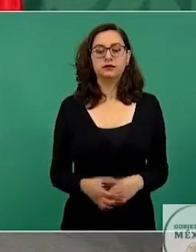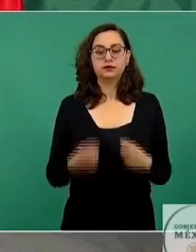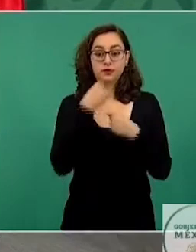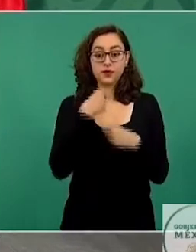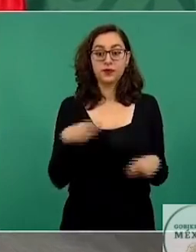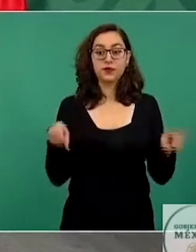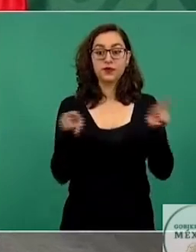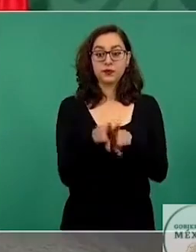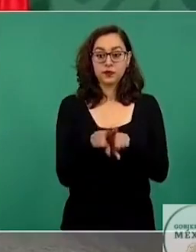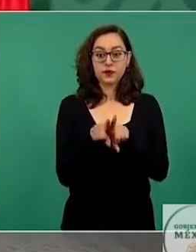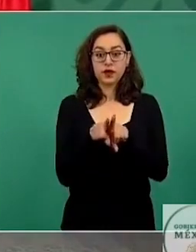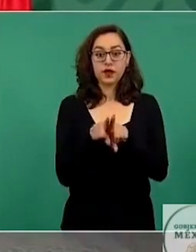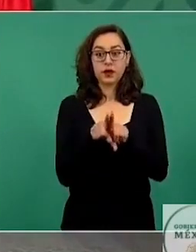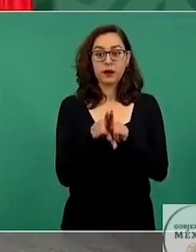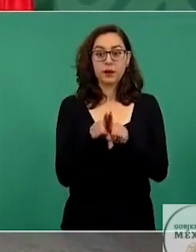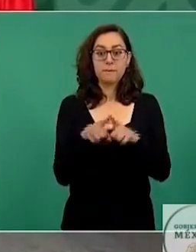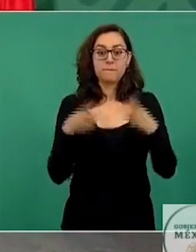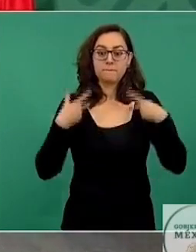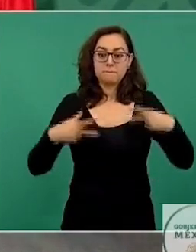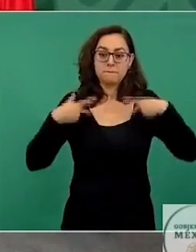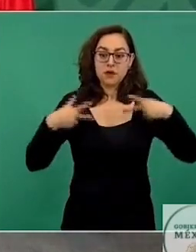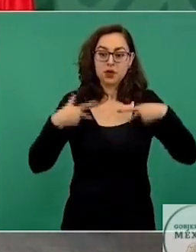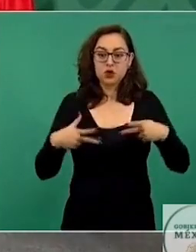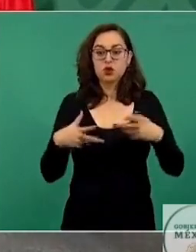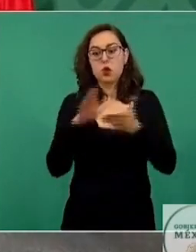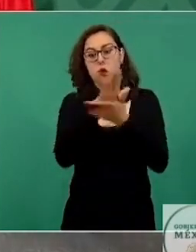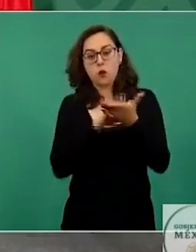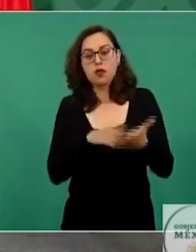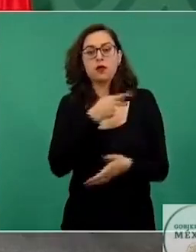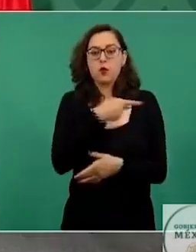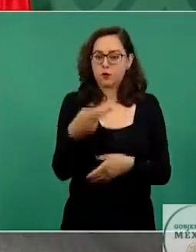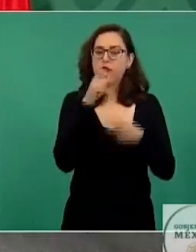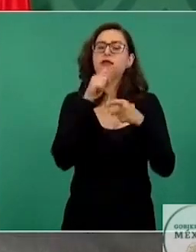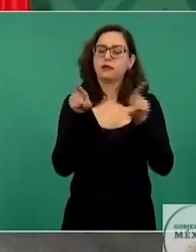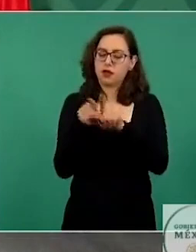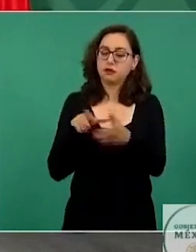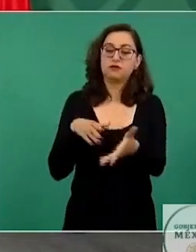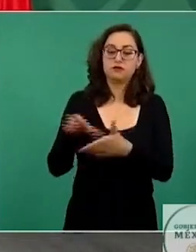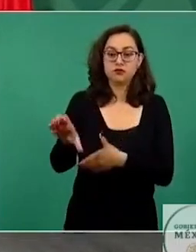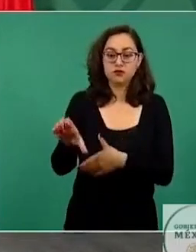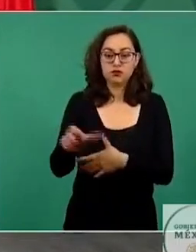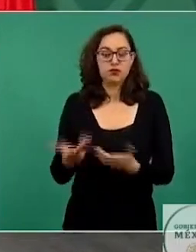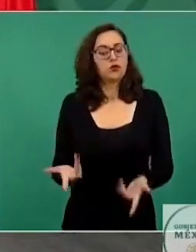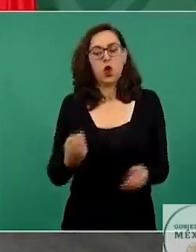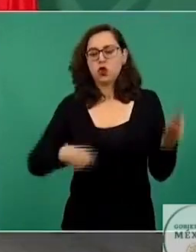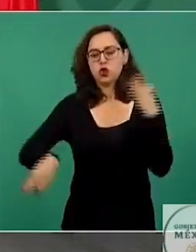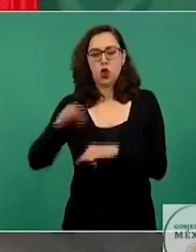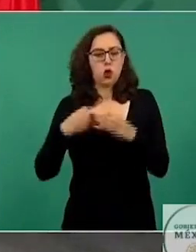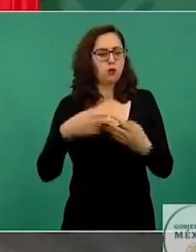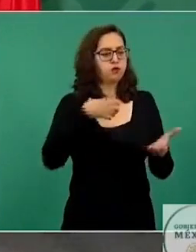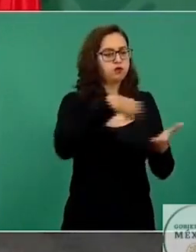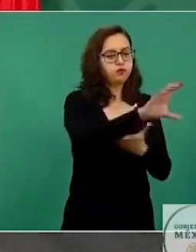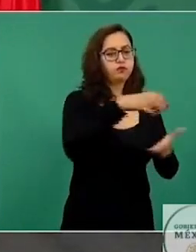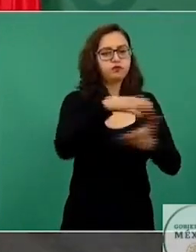recursos para apoyar a la gente más humilde, a la gente más pobre. Todo esto lo hace el instituto que se